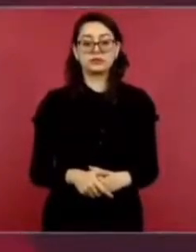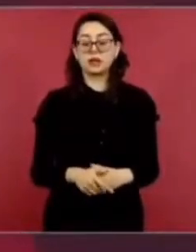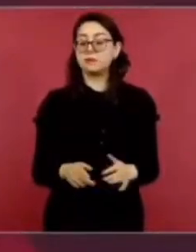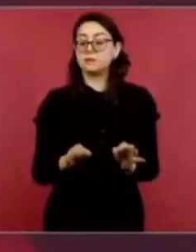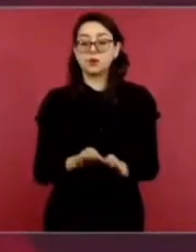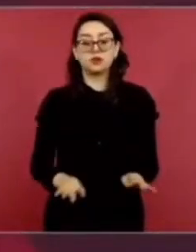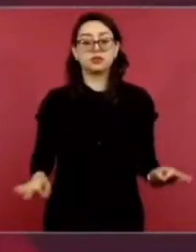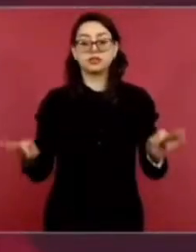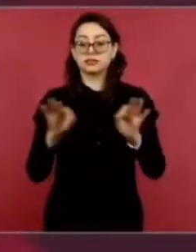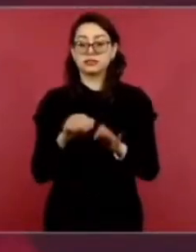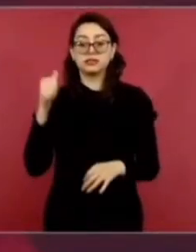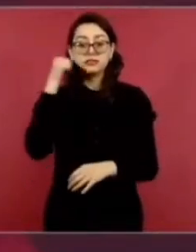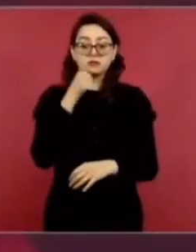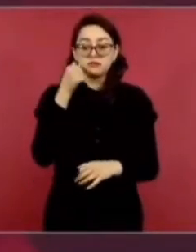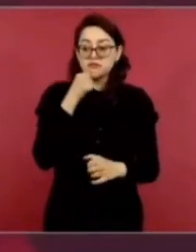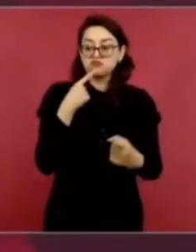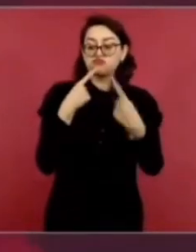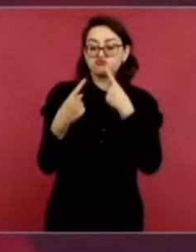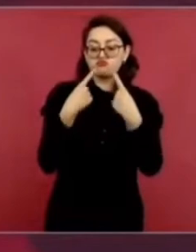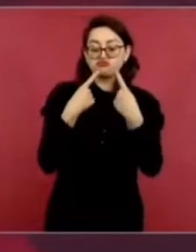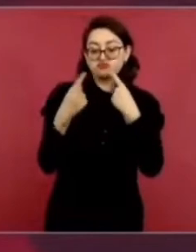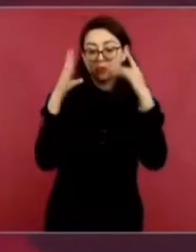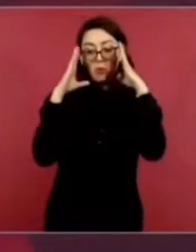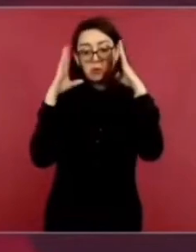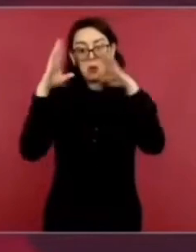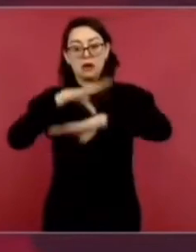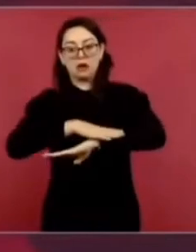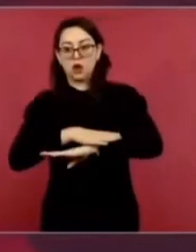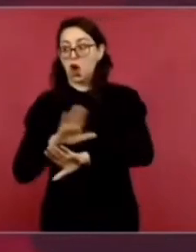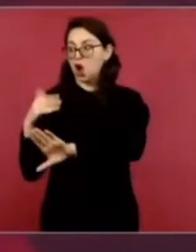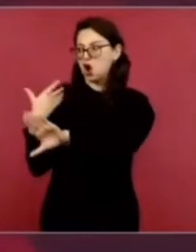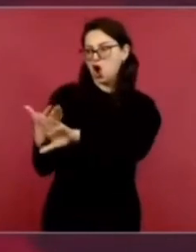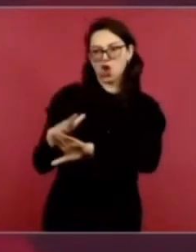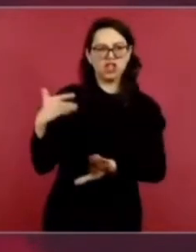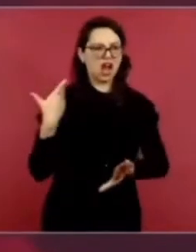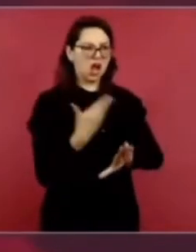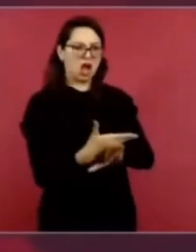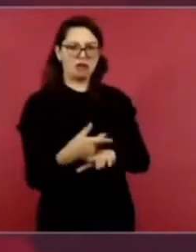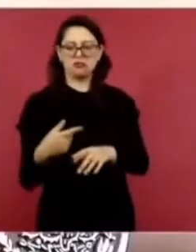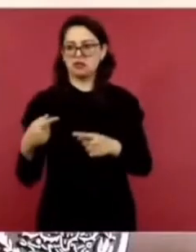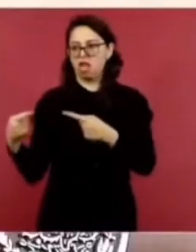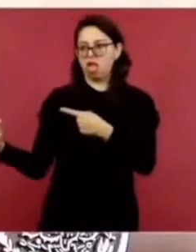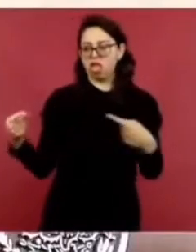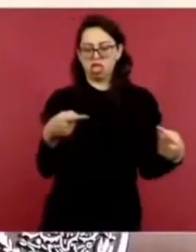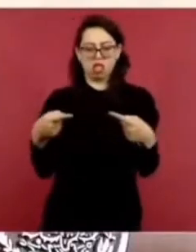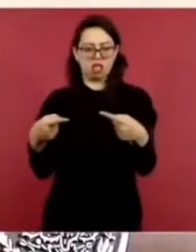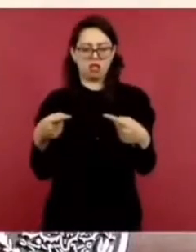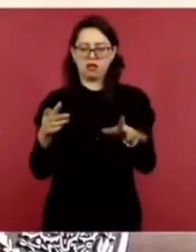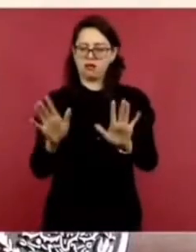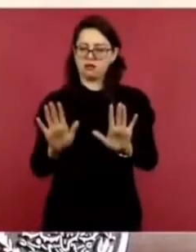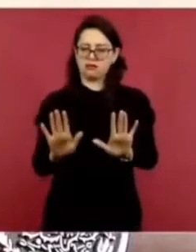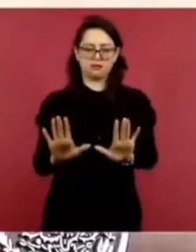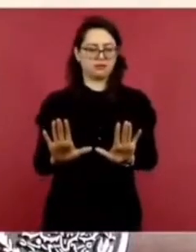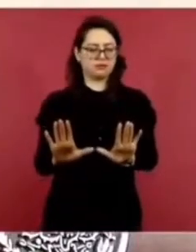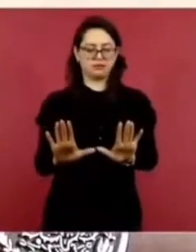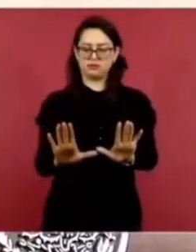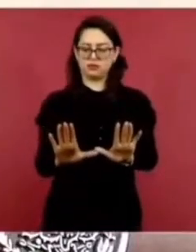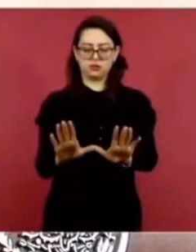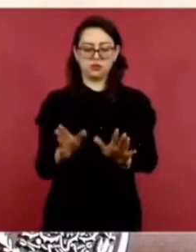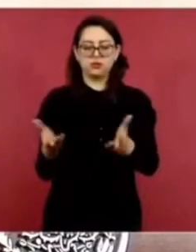para evitar confrontación, ver quién tiene